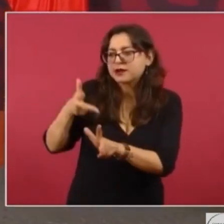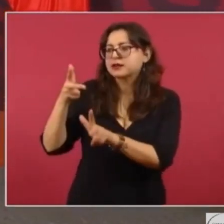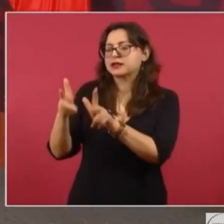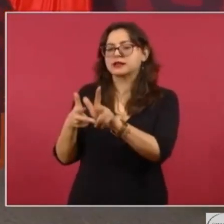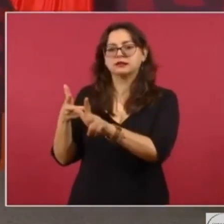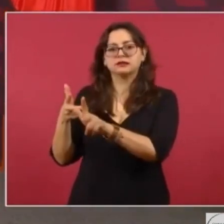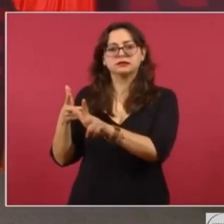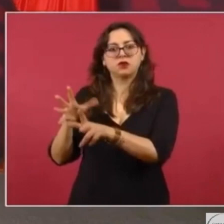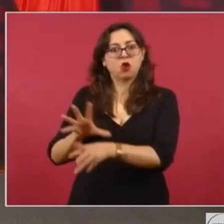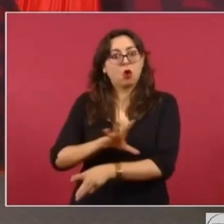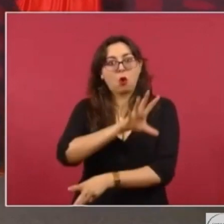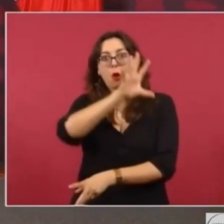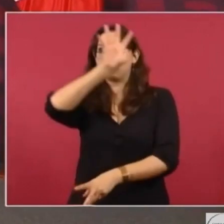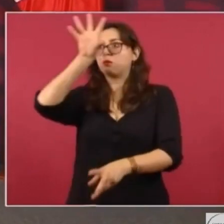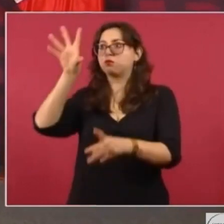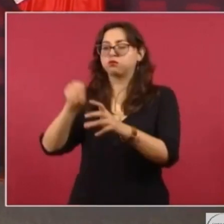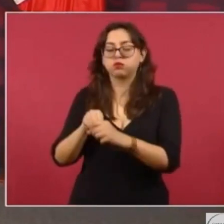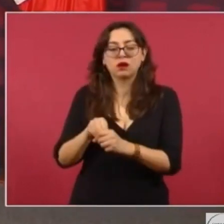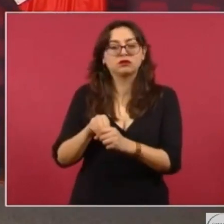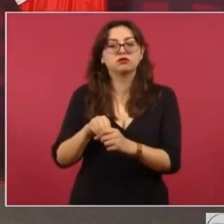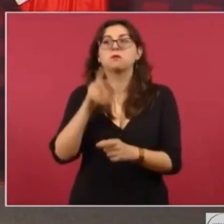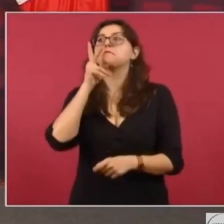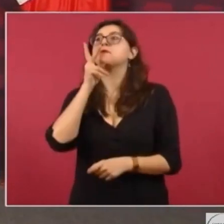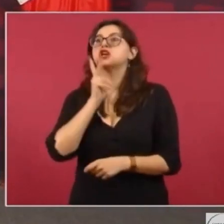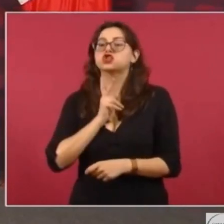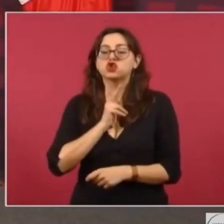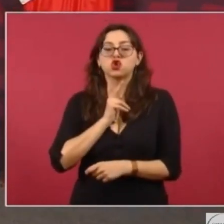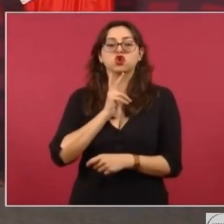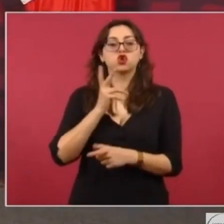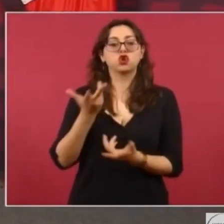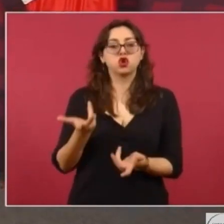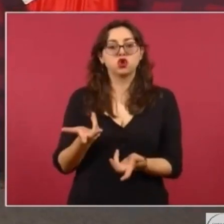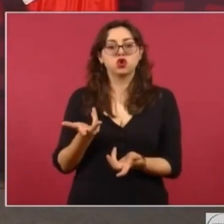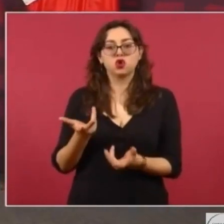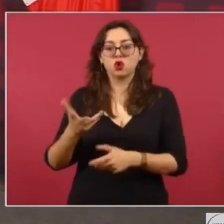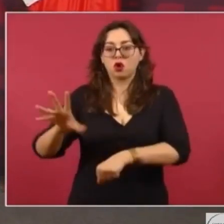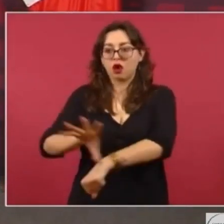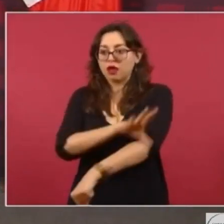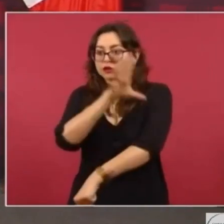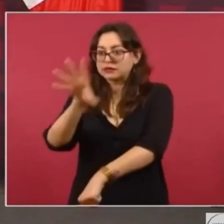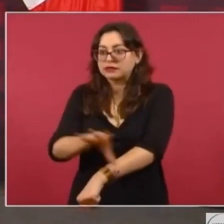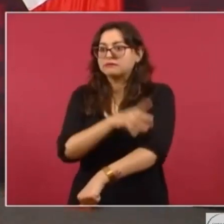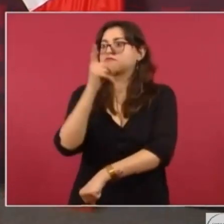el petróleo, la industria eléctrica.